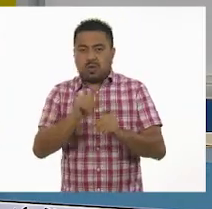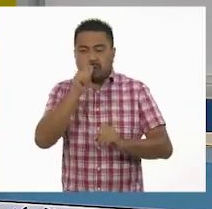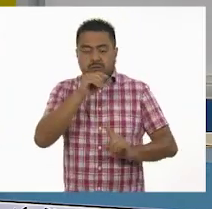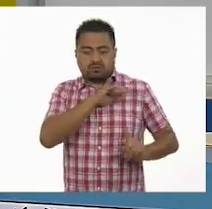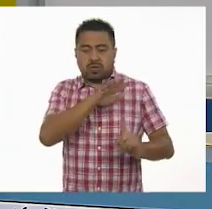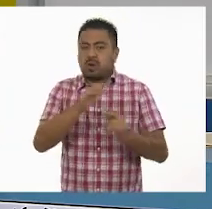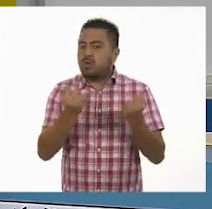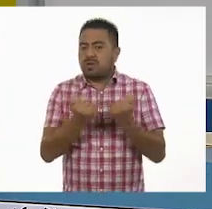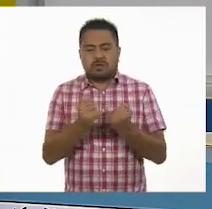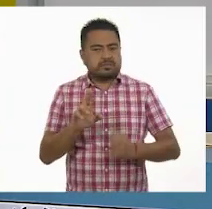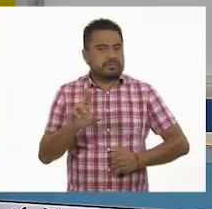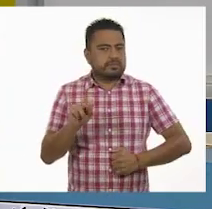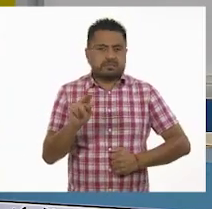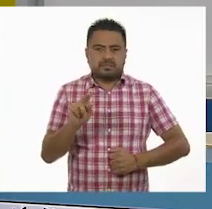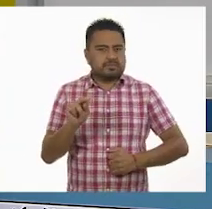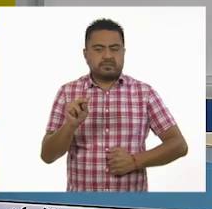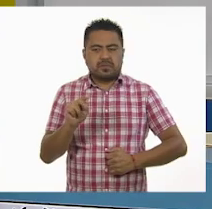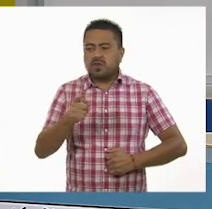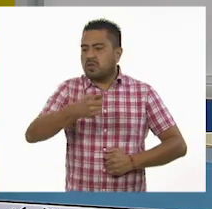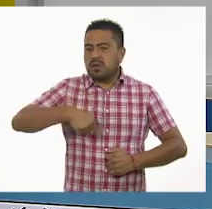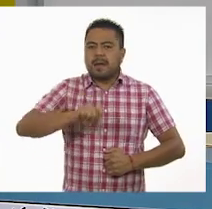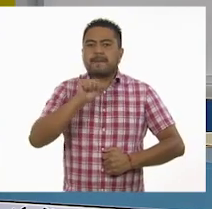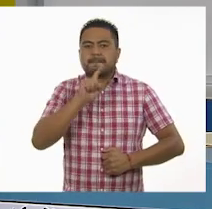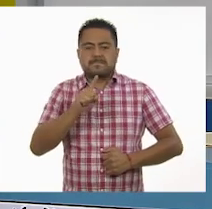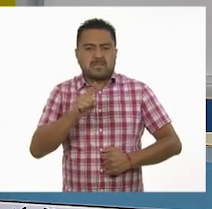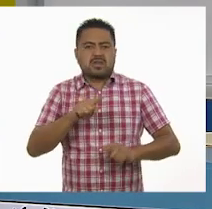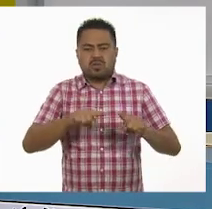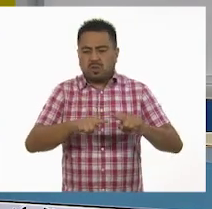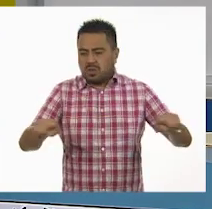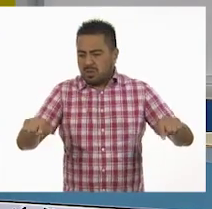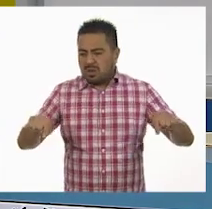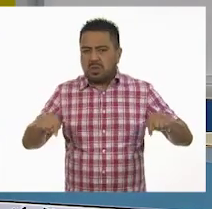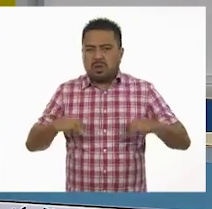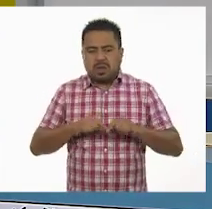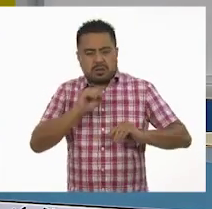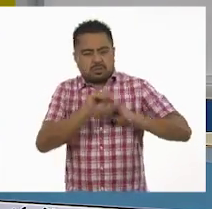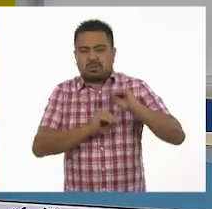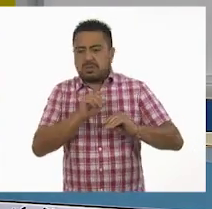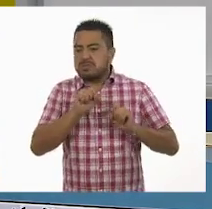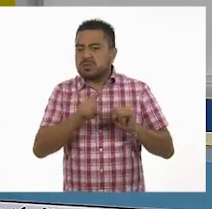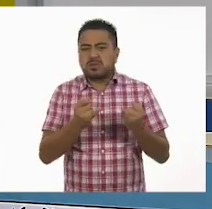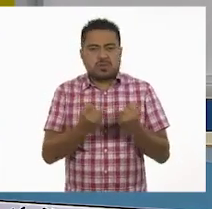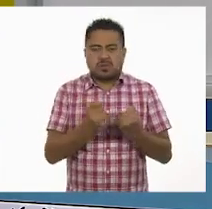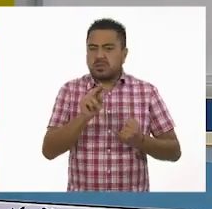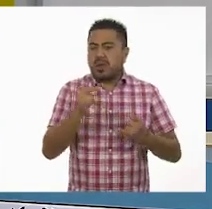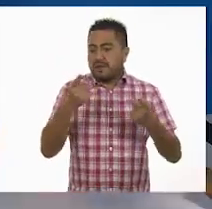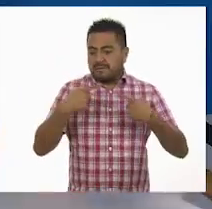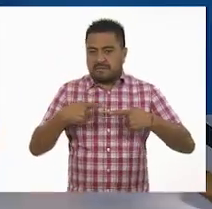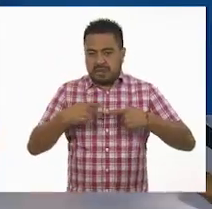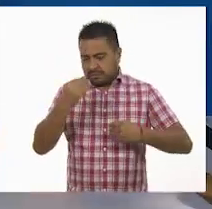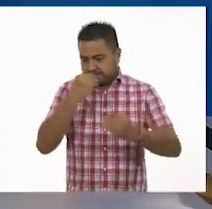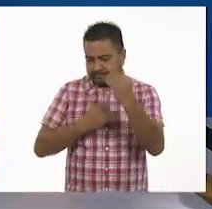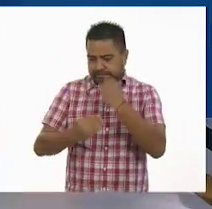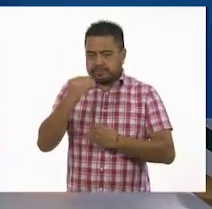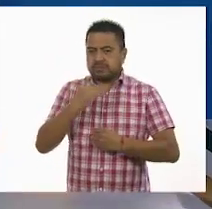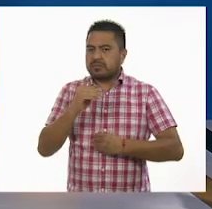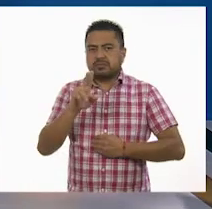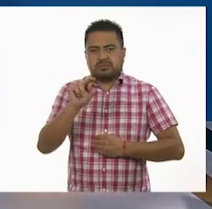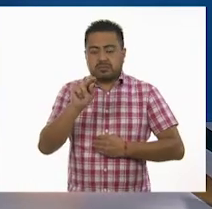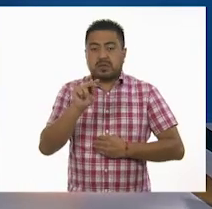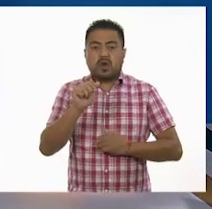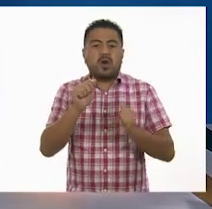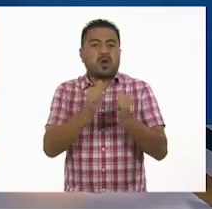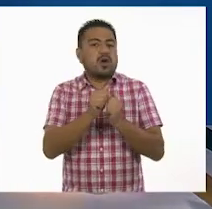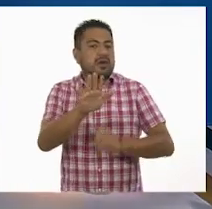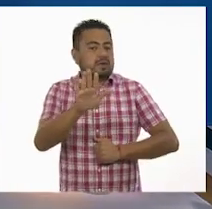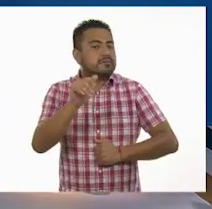igual, ni todas ocupan el mismo tipo de escenografía, tampoco el mismo tipo de vestuario. Y al respecto, como